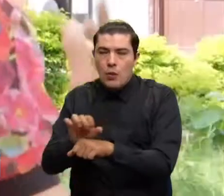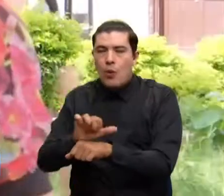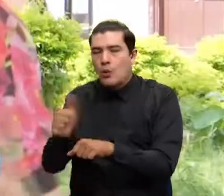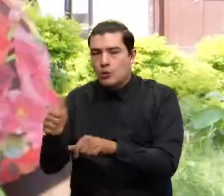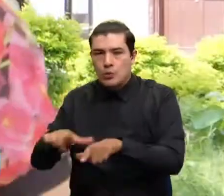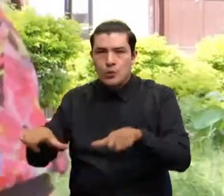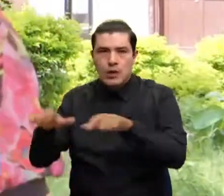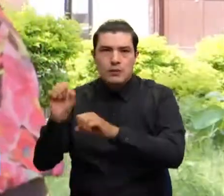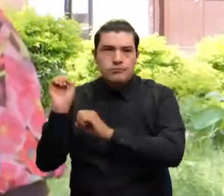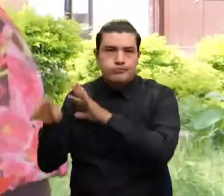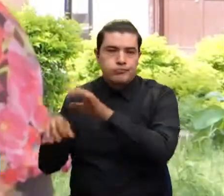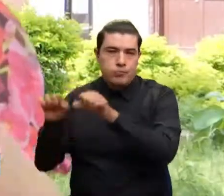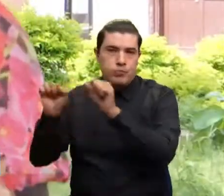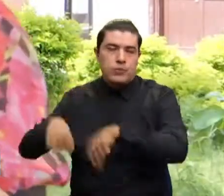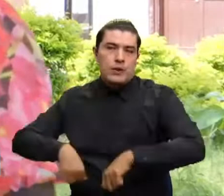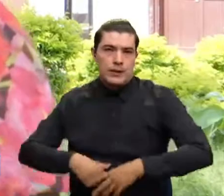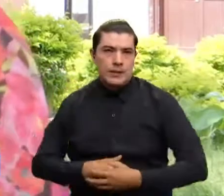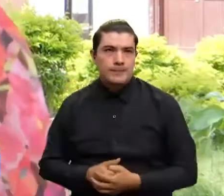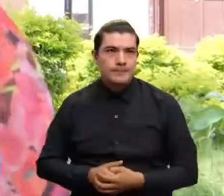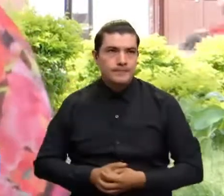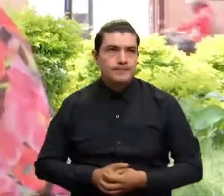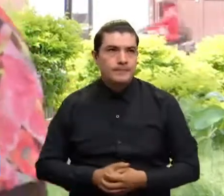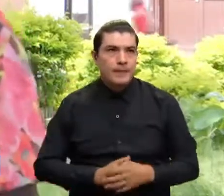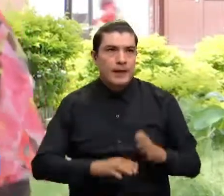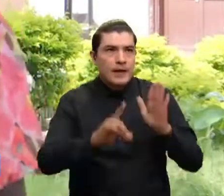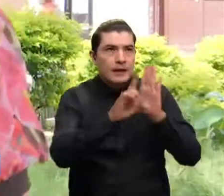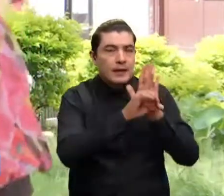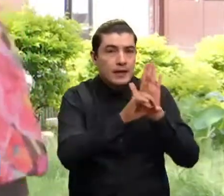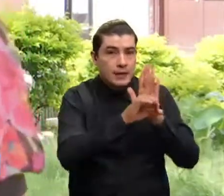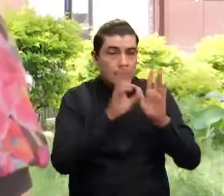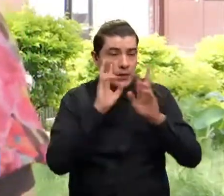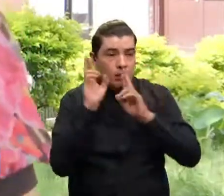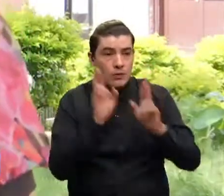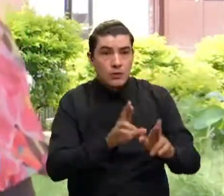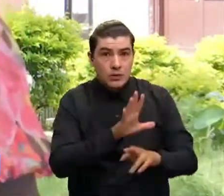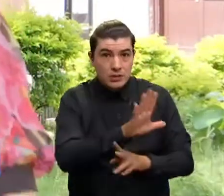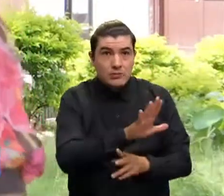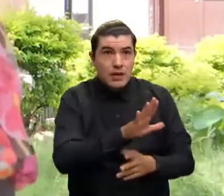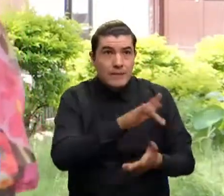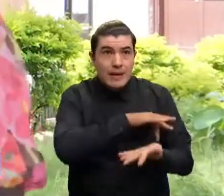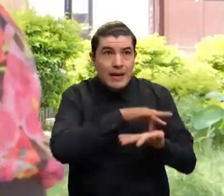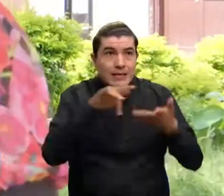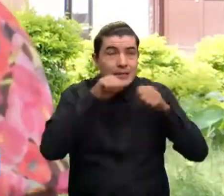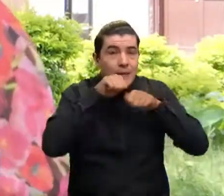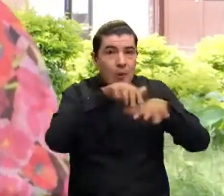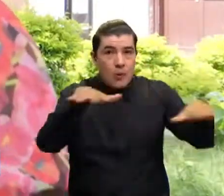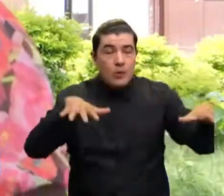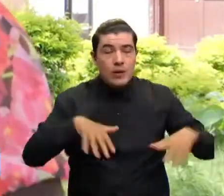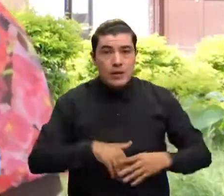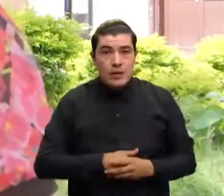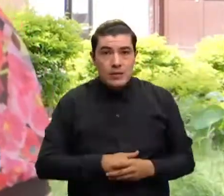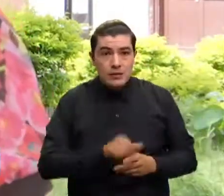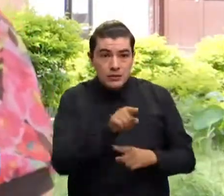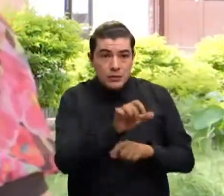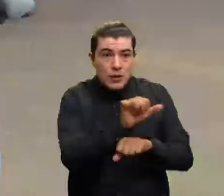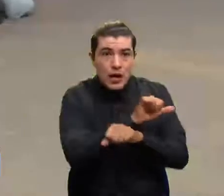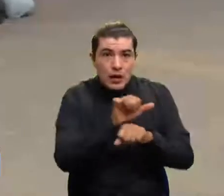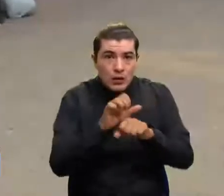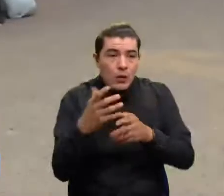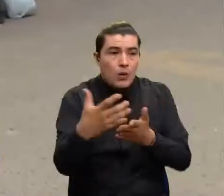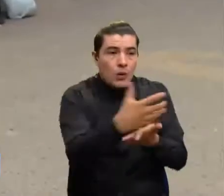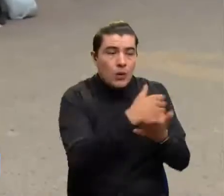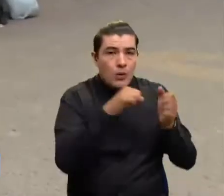Ambiental. Ellos están sujetos bajo el decreto de la calamidad pública, que además les permite hacer la disposición en el